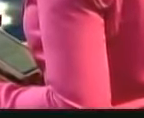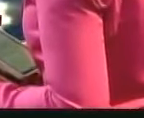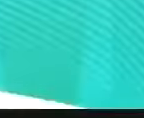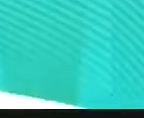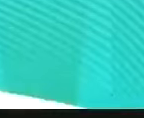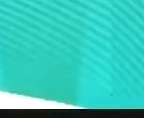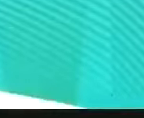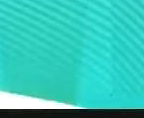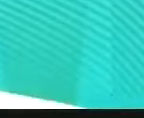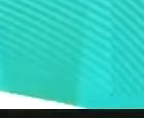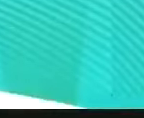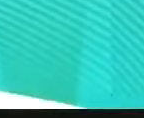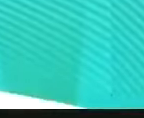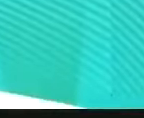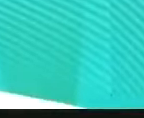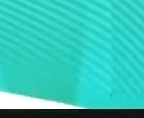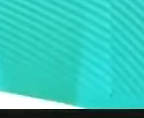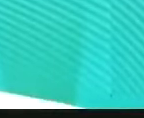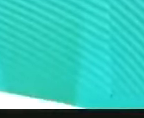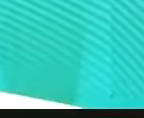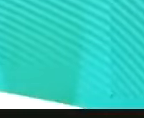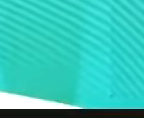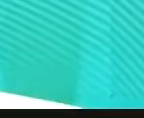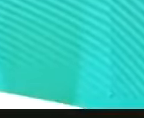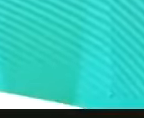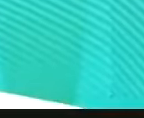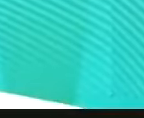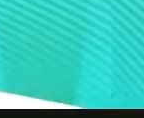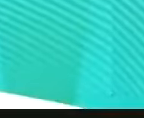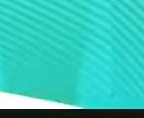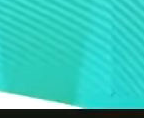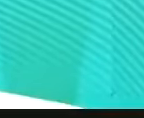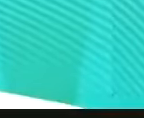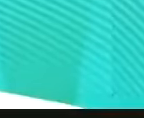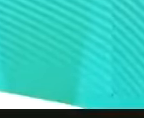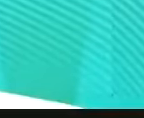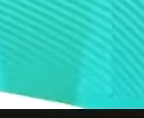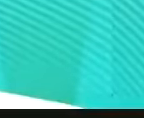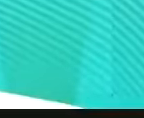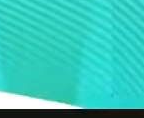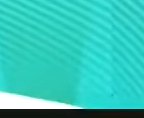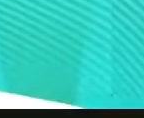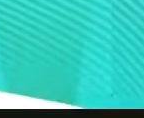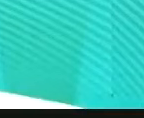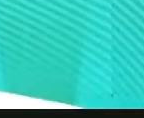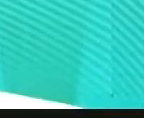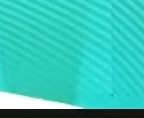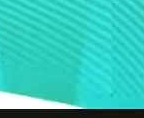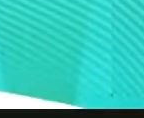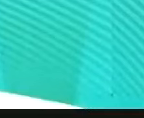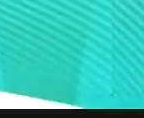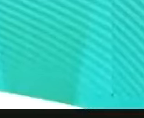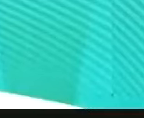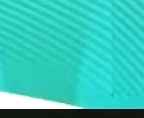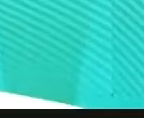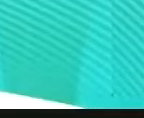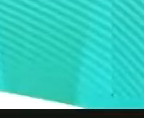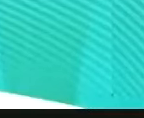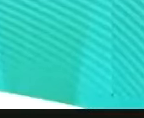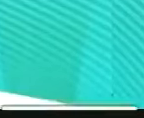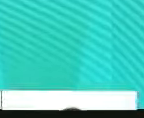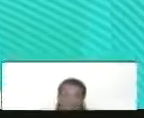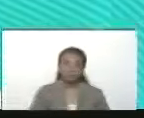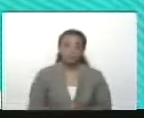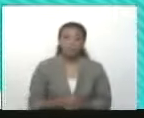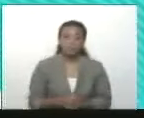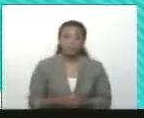durante años. En las peores circunstancias, recuerden, de las guarimbas 2014.